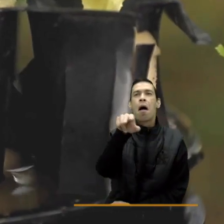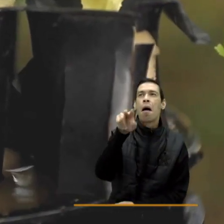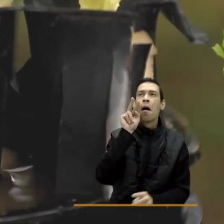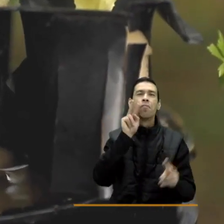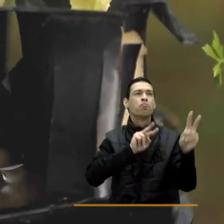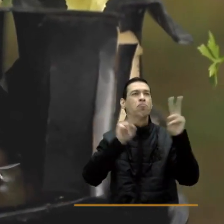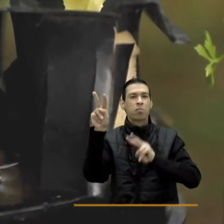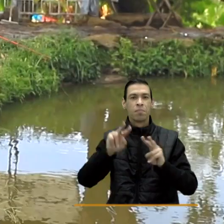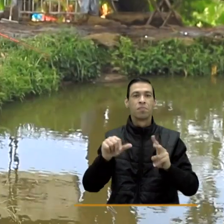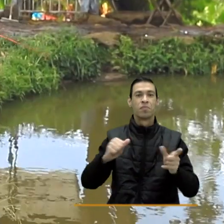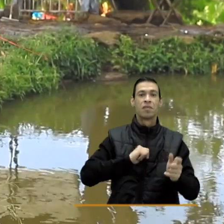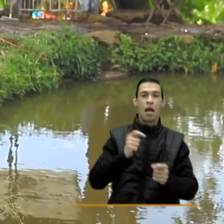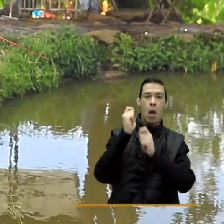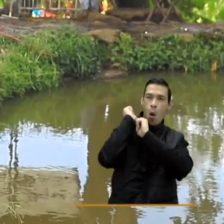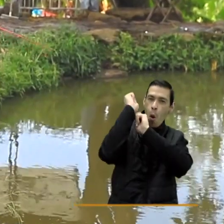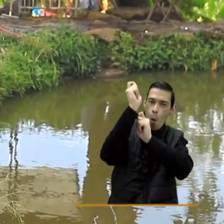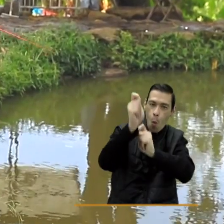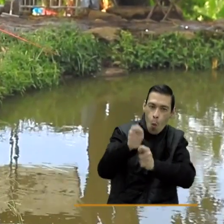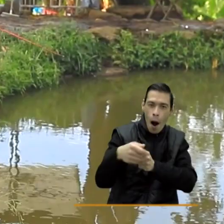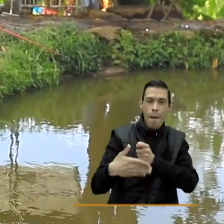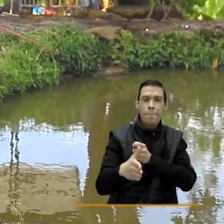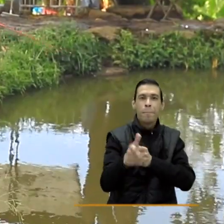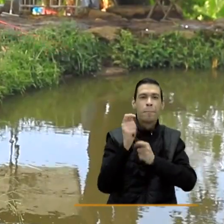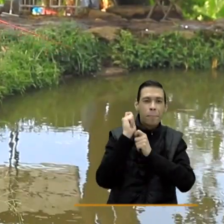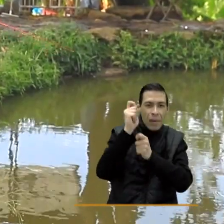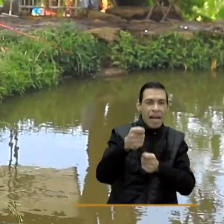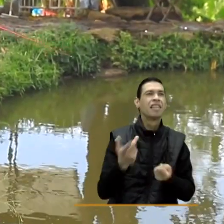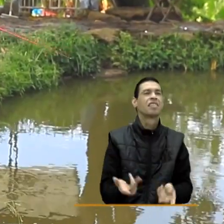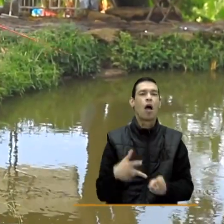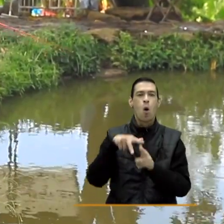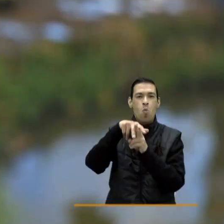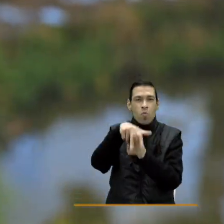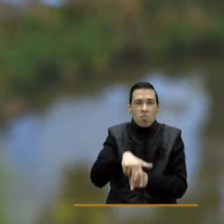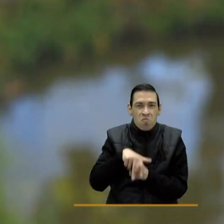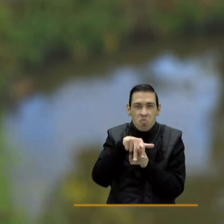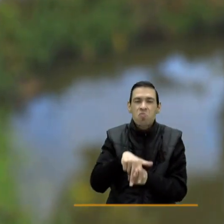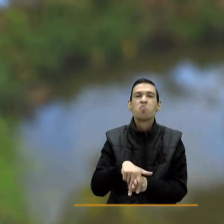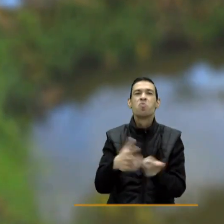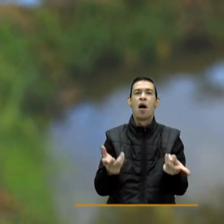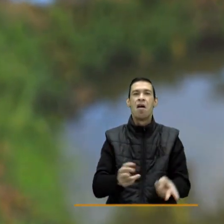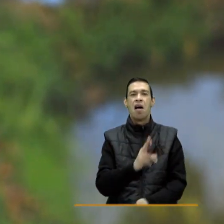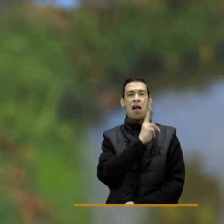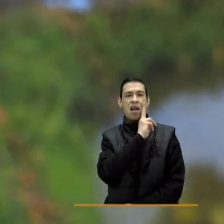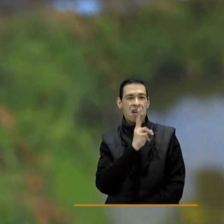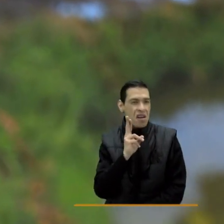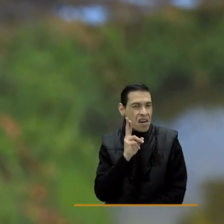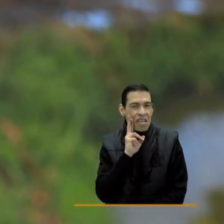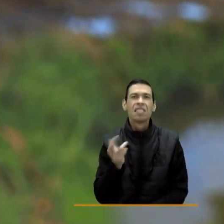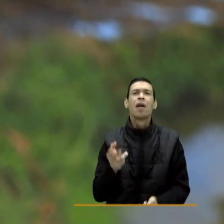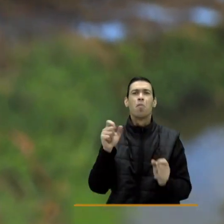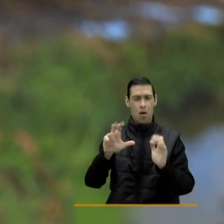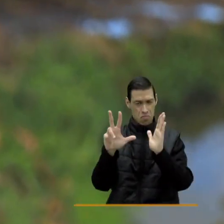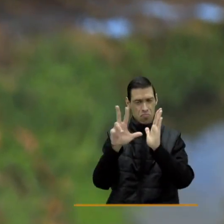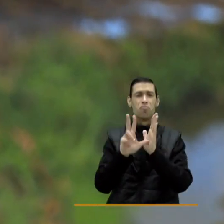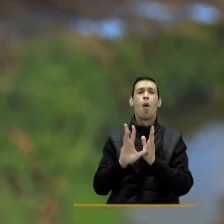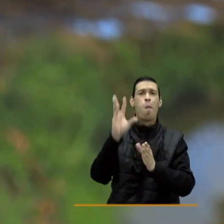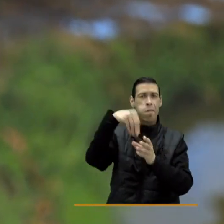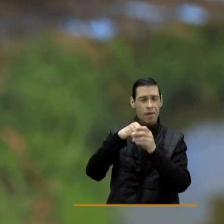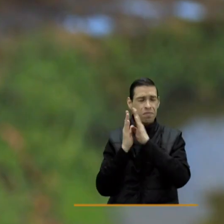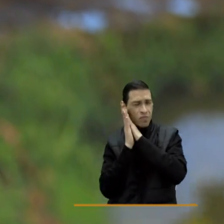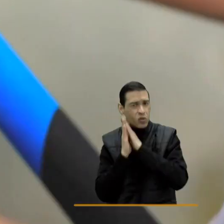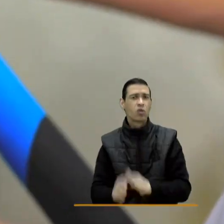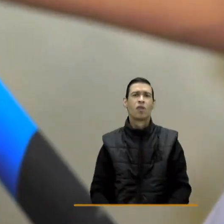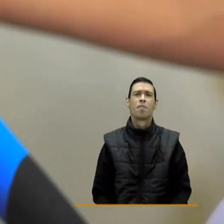tenemos la pesca deportiva, hay cabalgatas, hay hospedaje, hay restaurante, tenemos